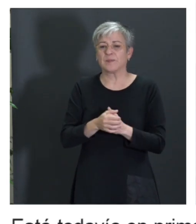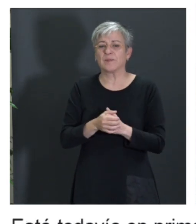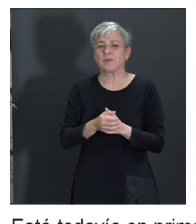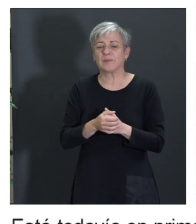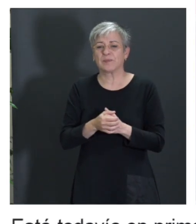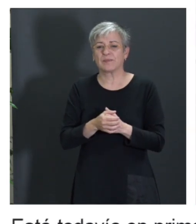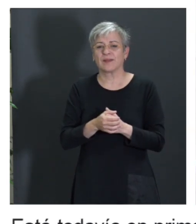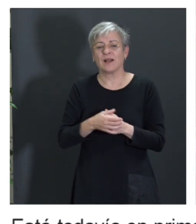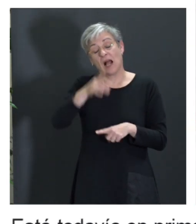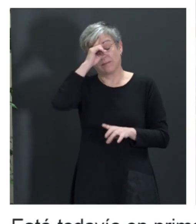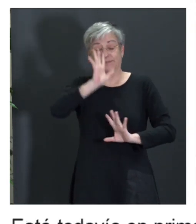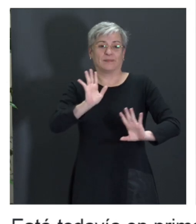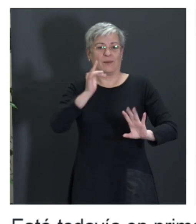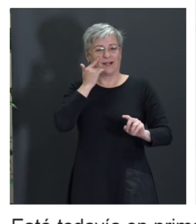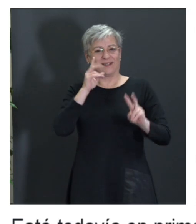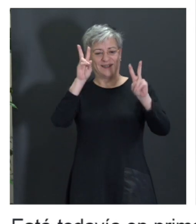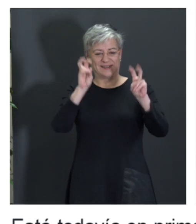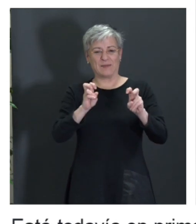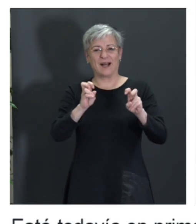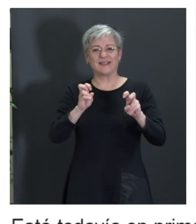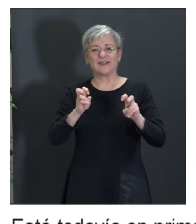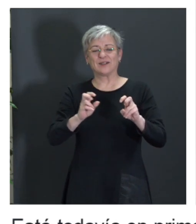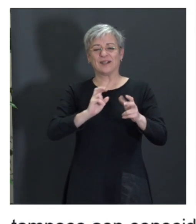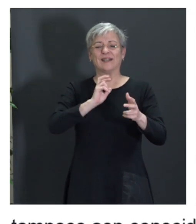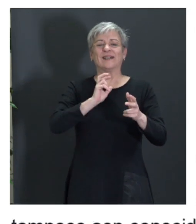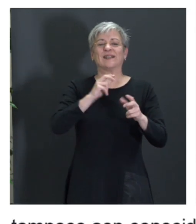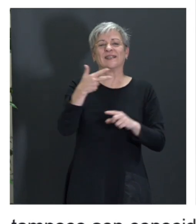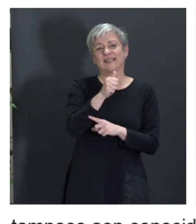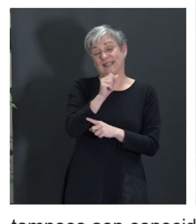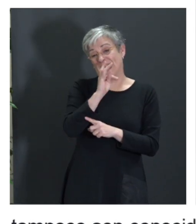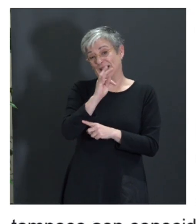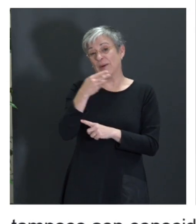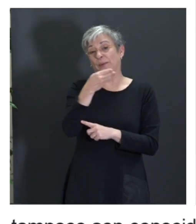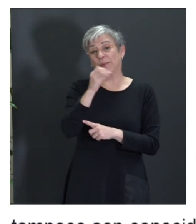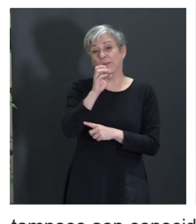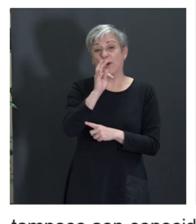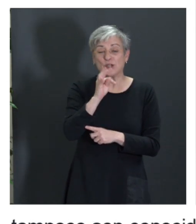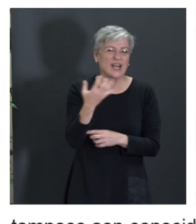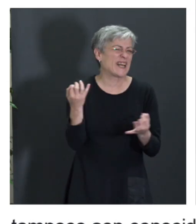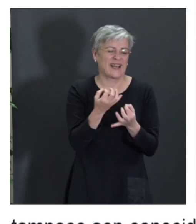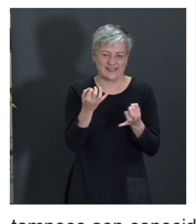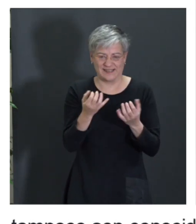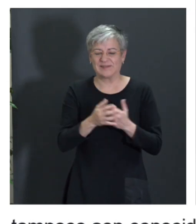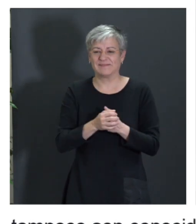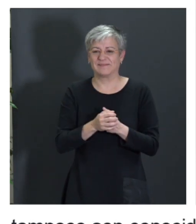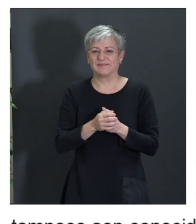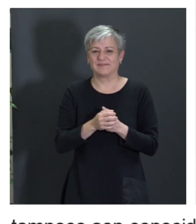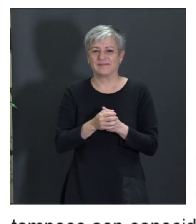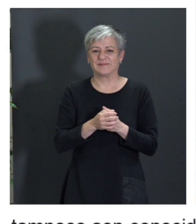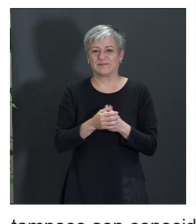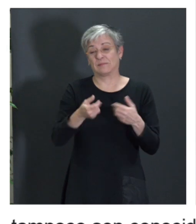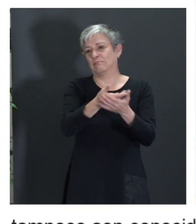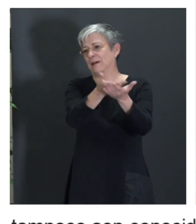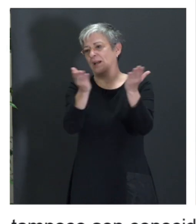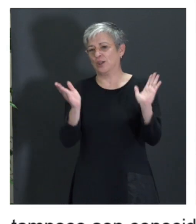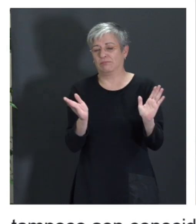conocen las terminologías, el chatbot, que exactamente, ¿le puedes decir para el